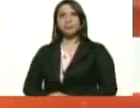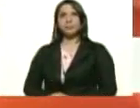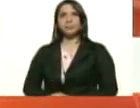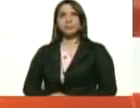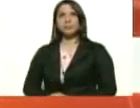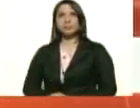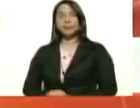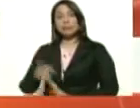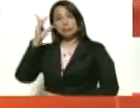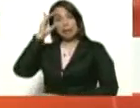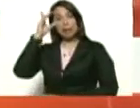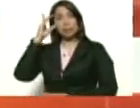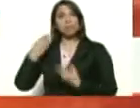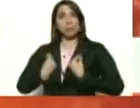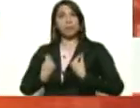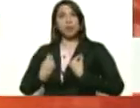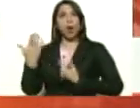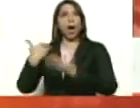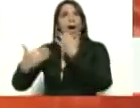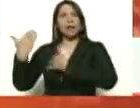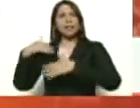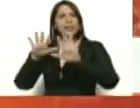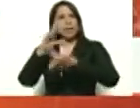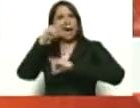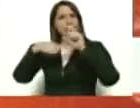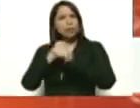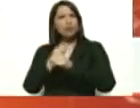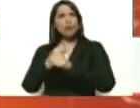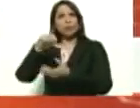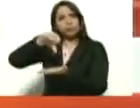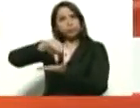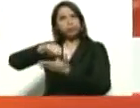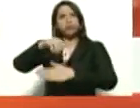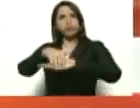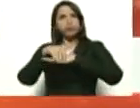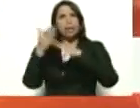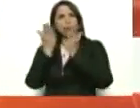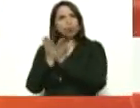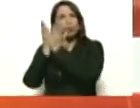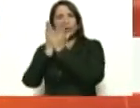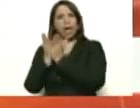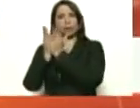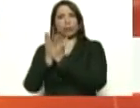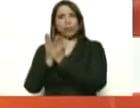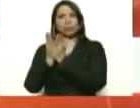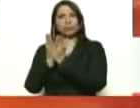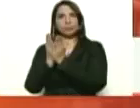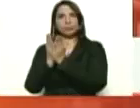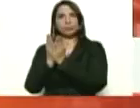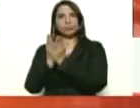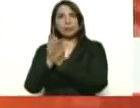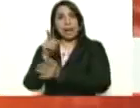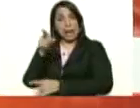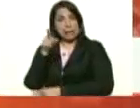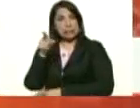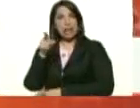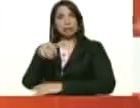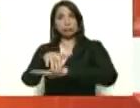Él sí vivió como 10 años en Londres, estudiando allá. Allá, fíjate,